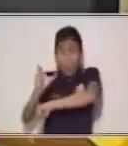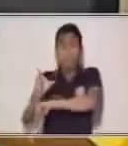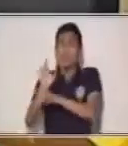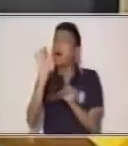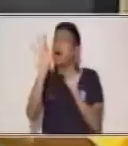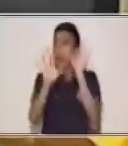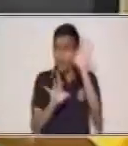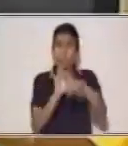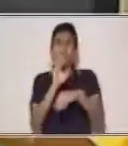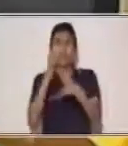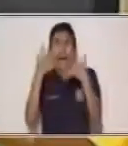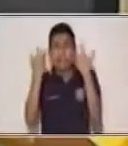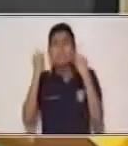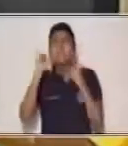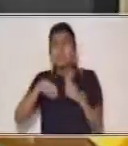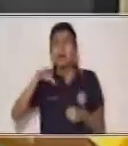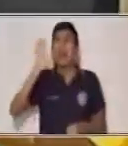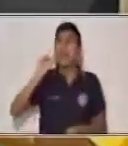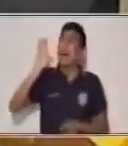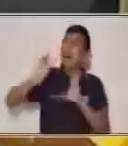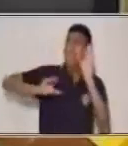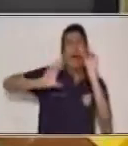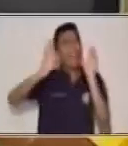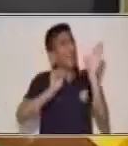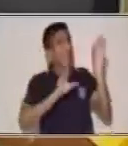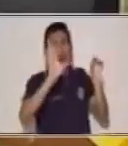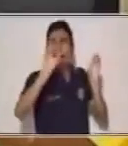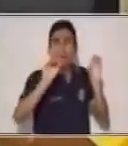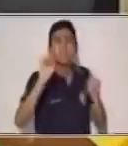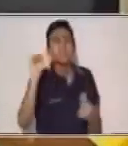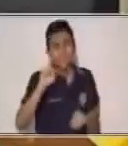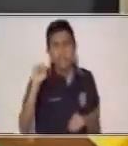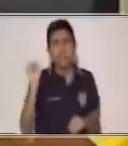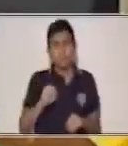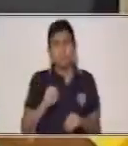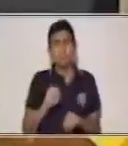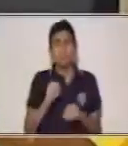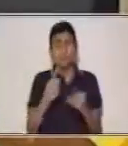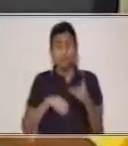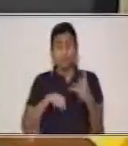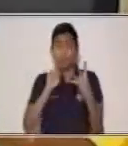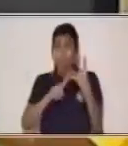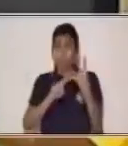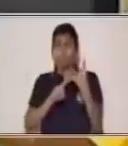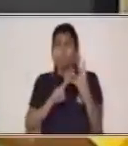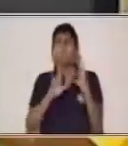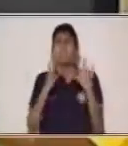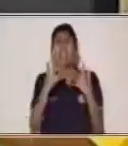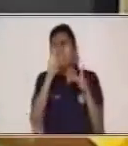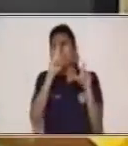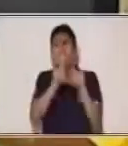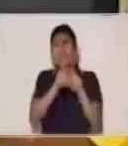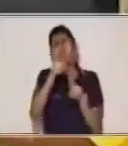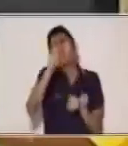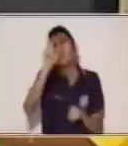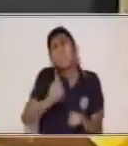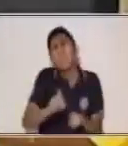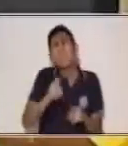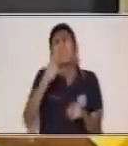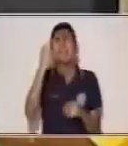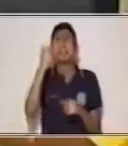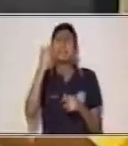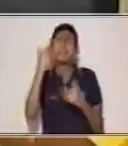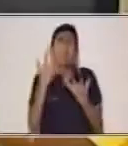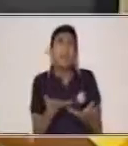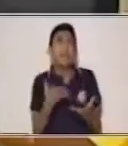Otros aspectos que debes tomar en cuenta son los orígenes del cuento. Porque tal vez en algún momento has escrito, has